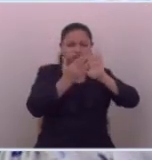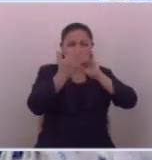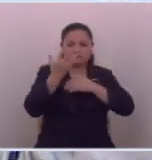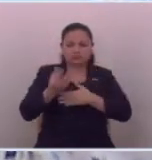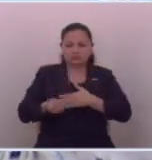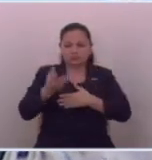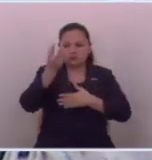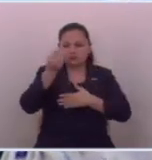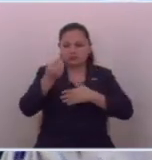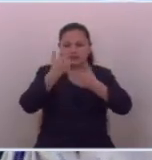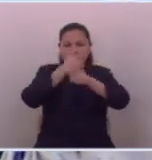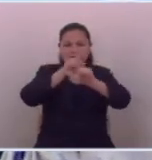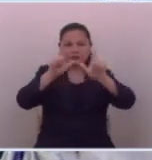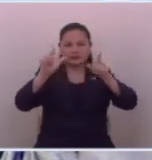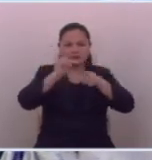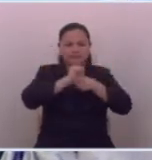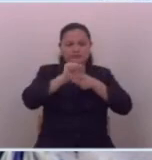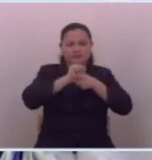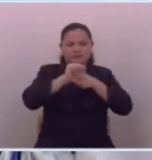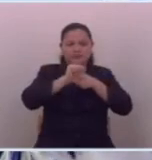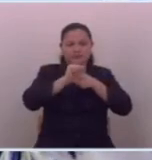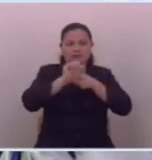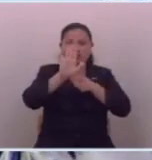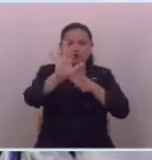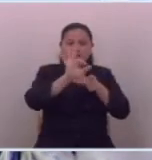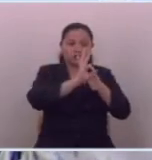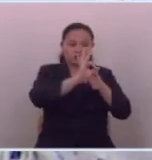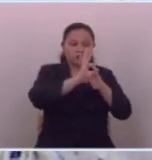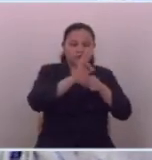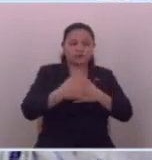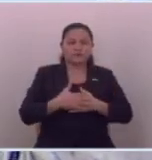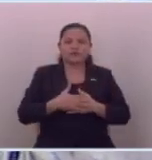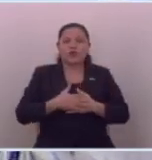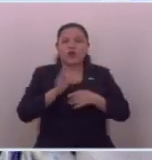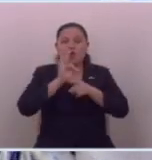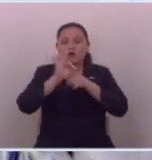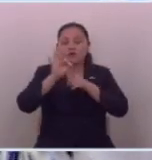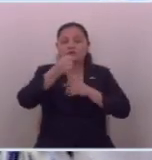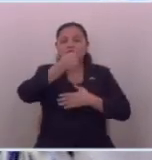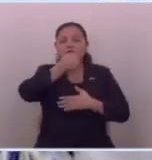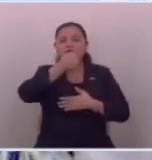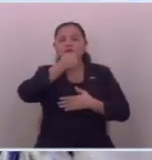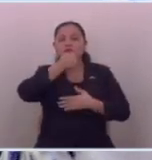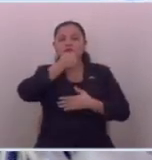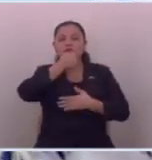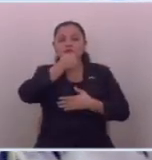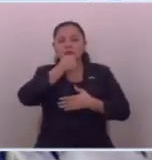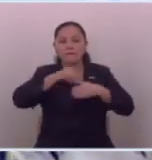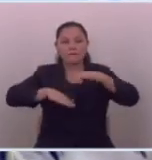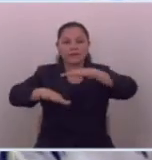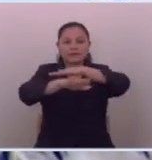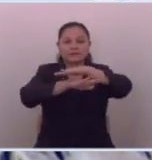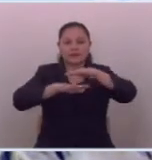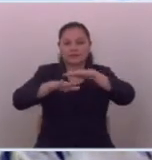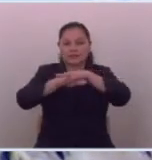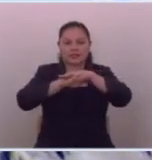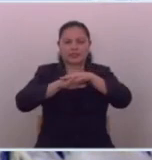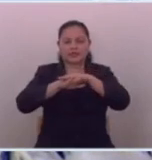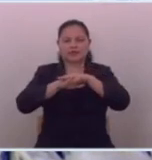para el libre ejercicio de esa función la función de informar que es fundamental